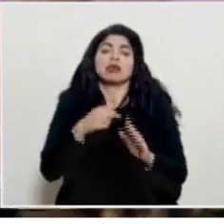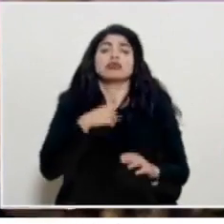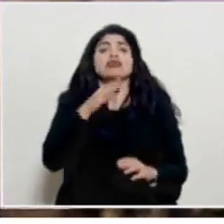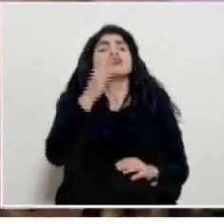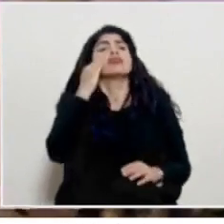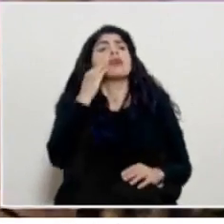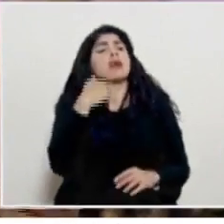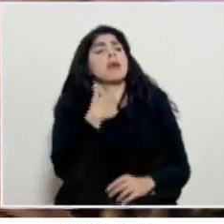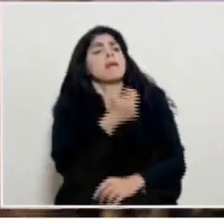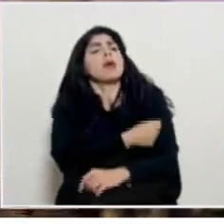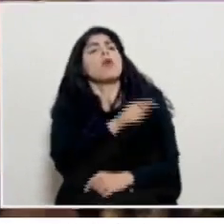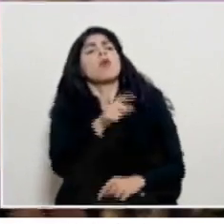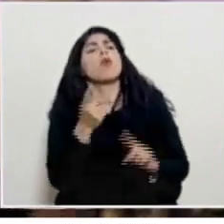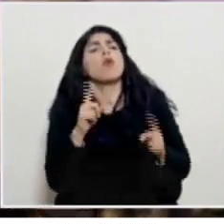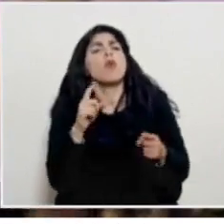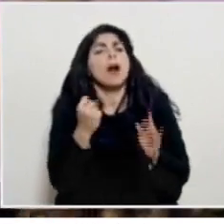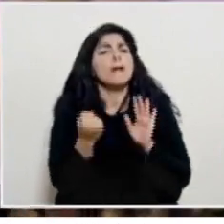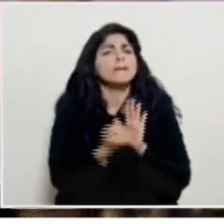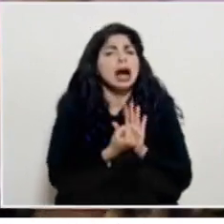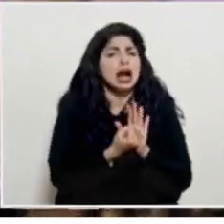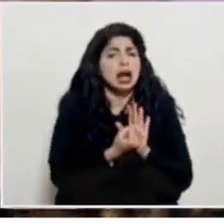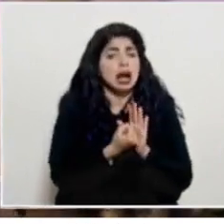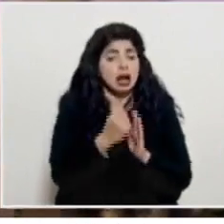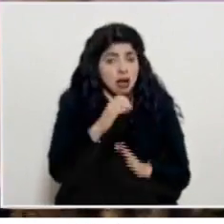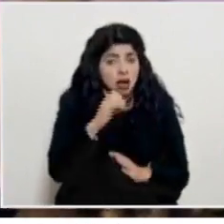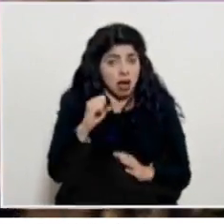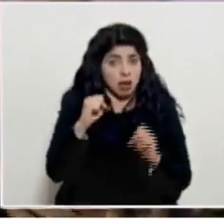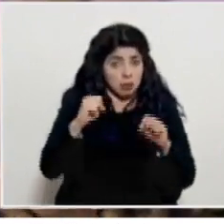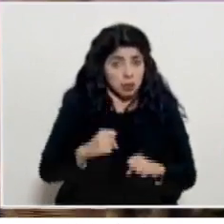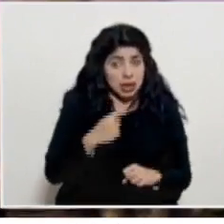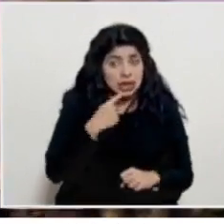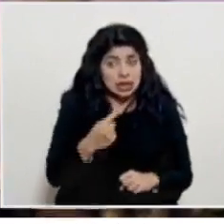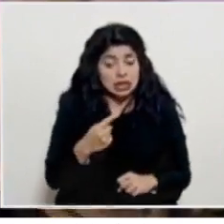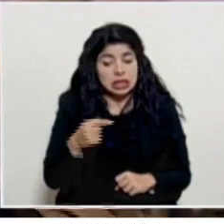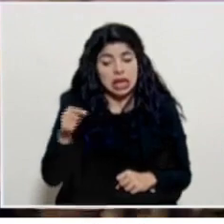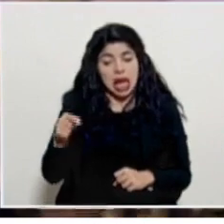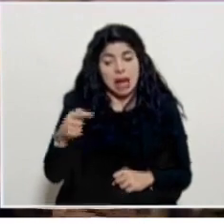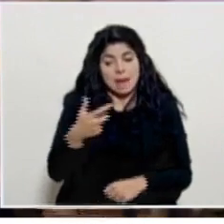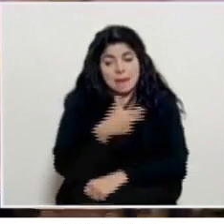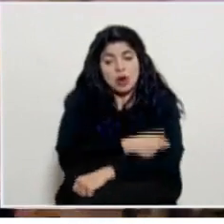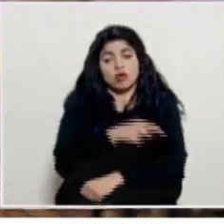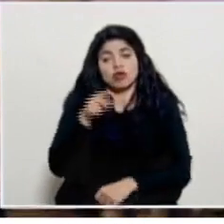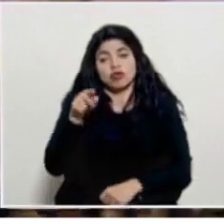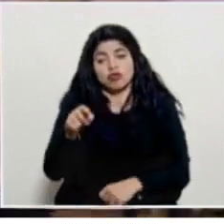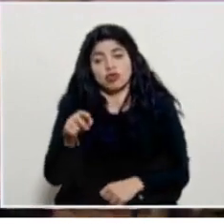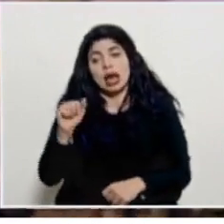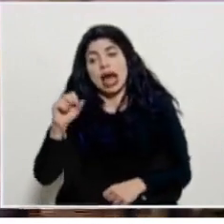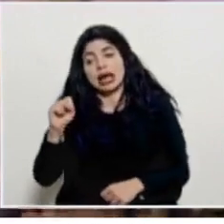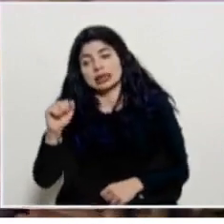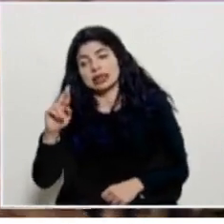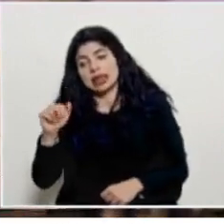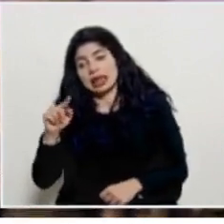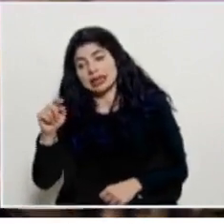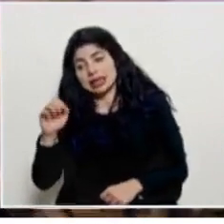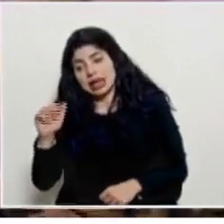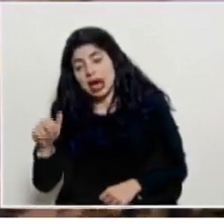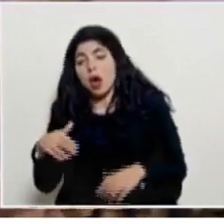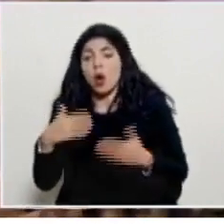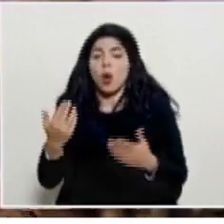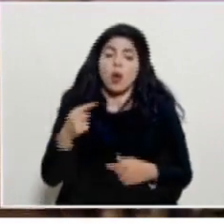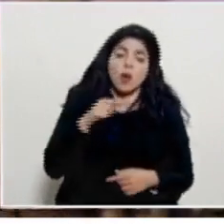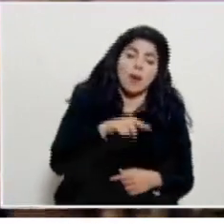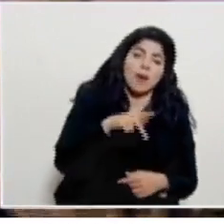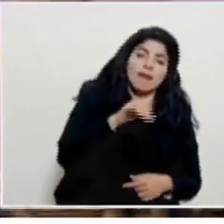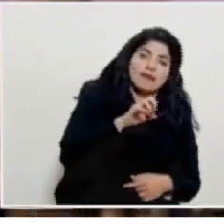de qué marca es esta vacuna la caja va a poder decir bueno usted le va a corresponder vacunarsele con AstraZeneca o con